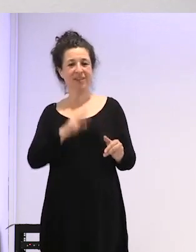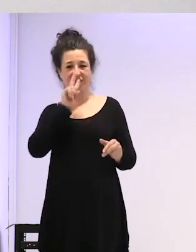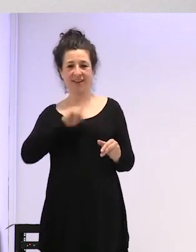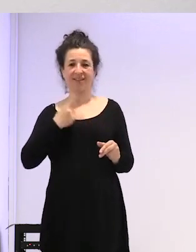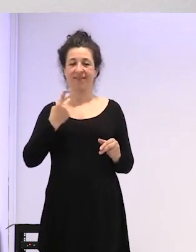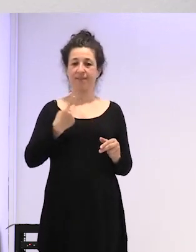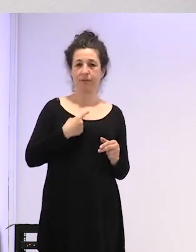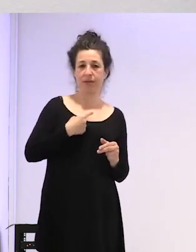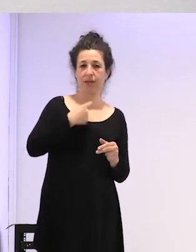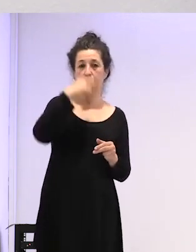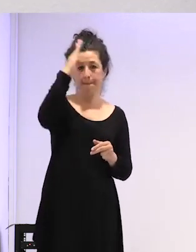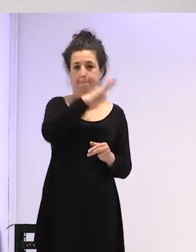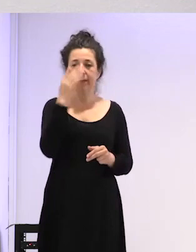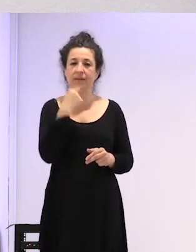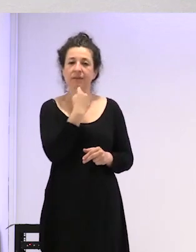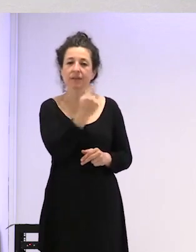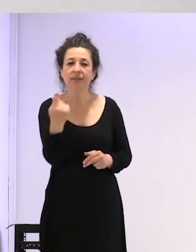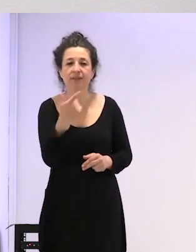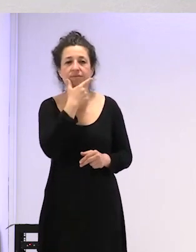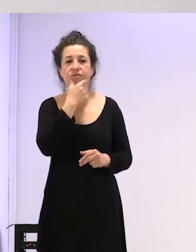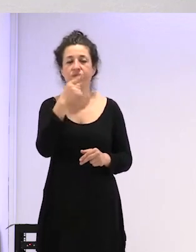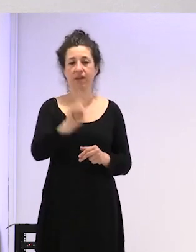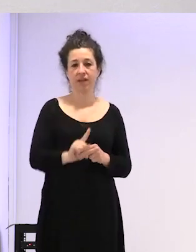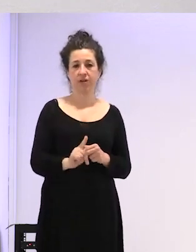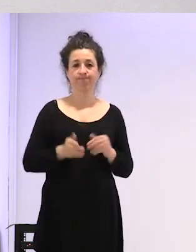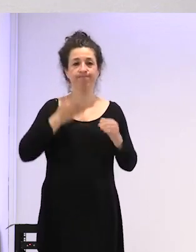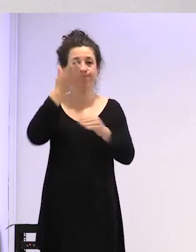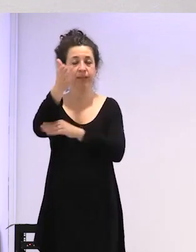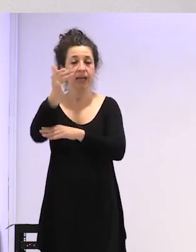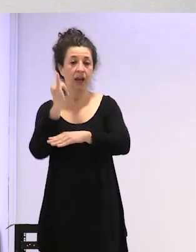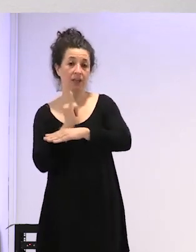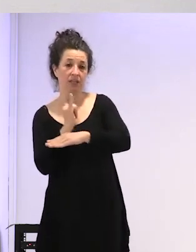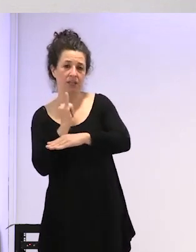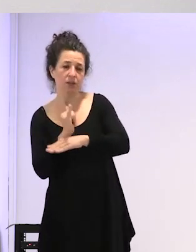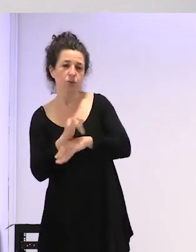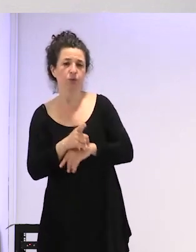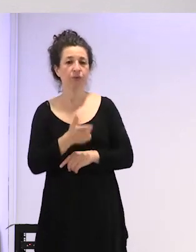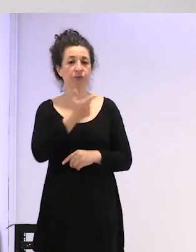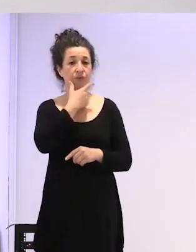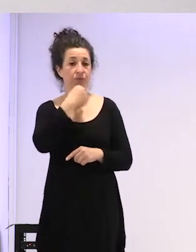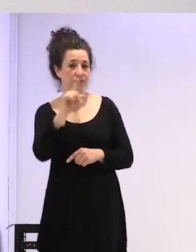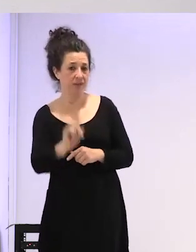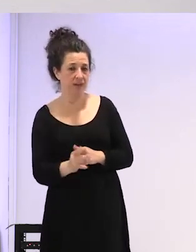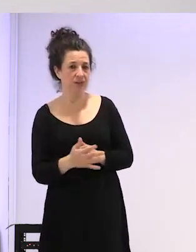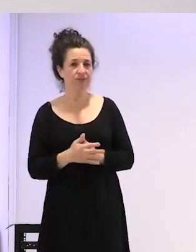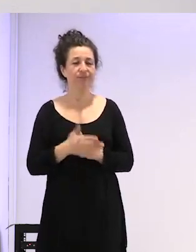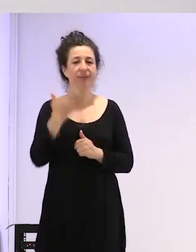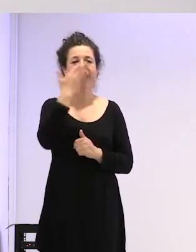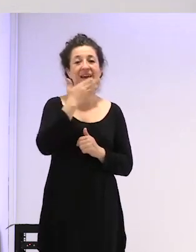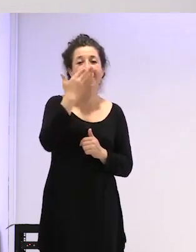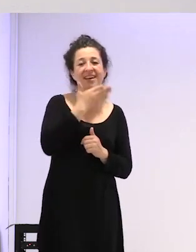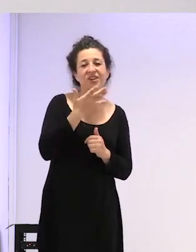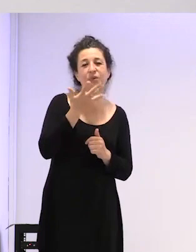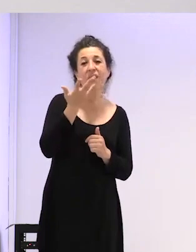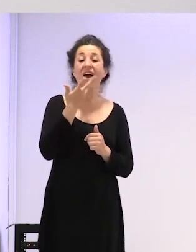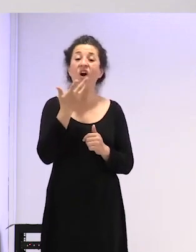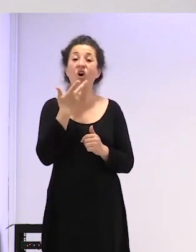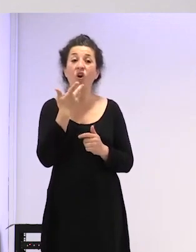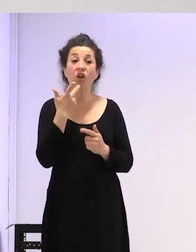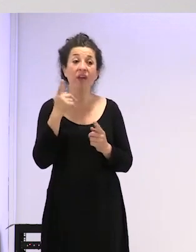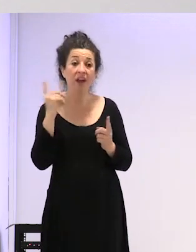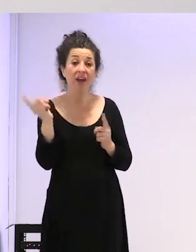padres no es fácil ir al instituto a la escuela y decir a todos los que te conocían